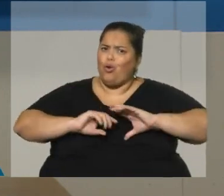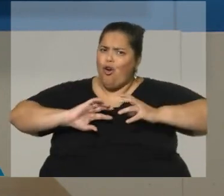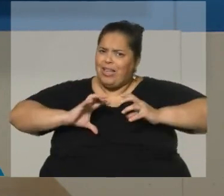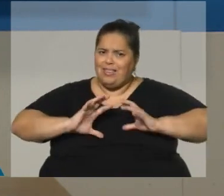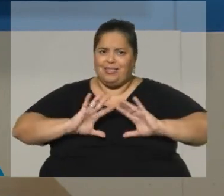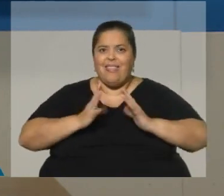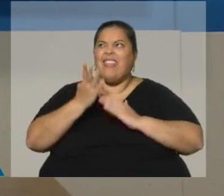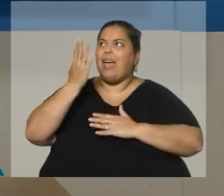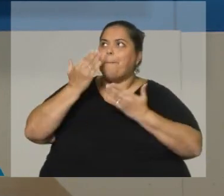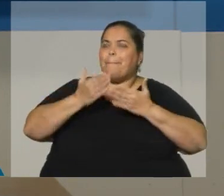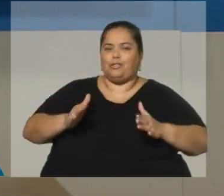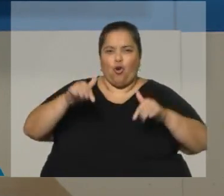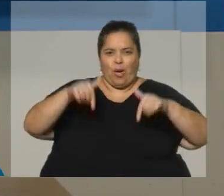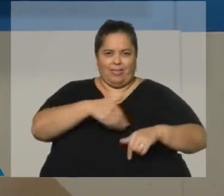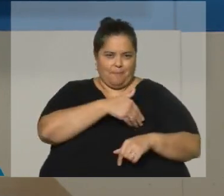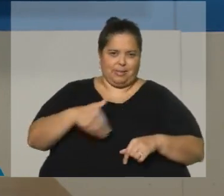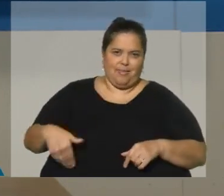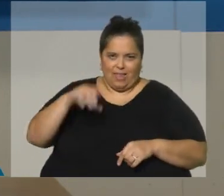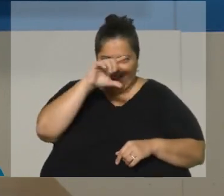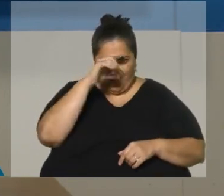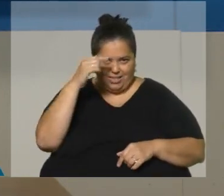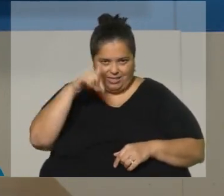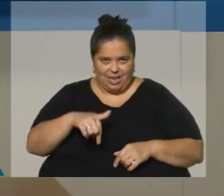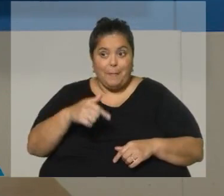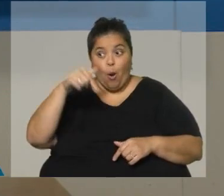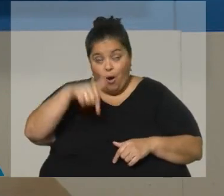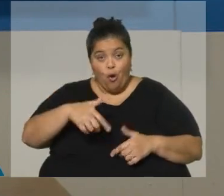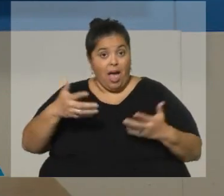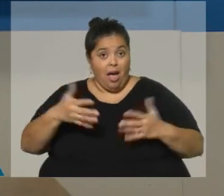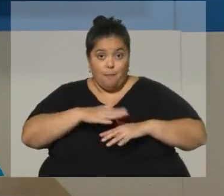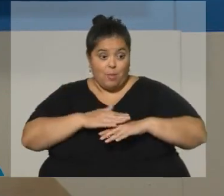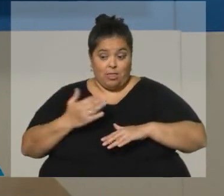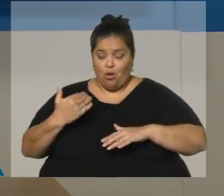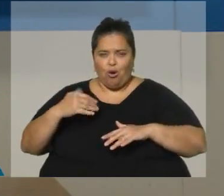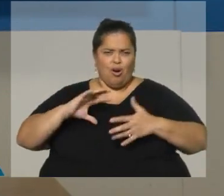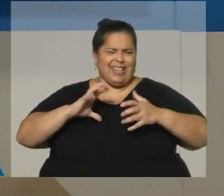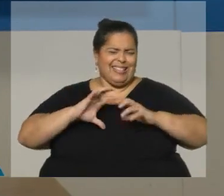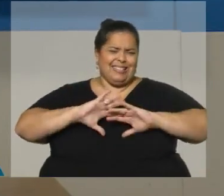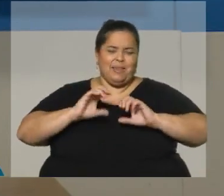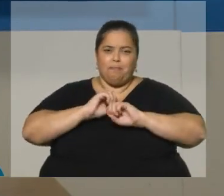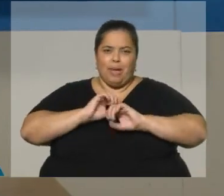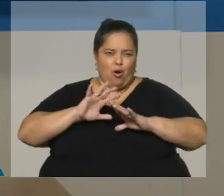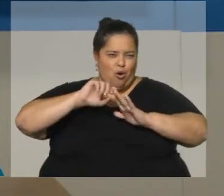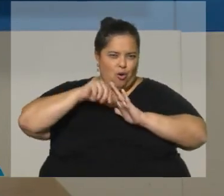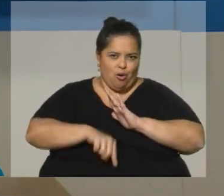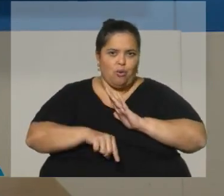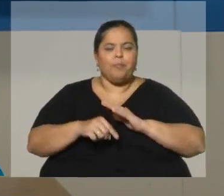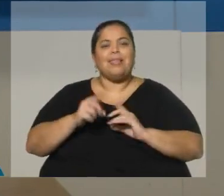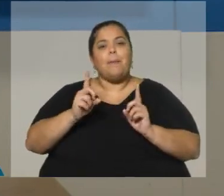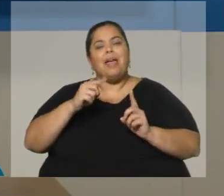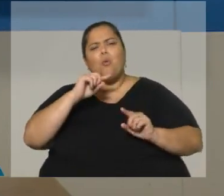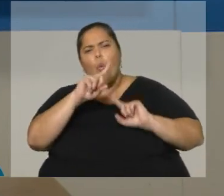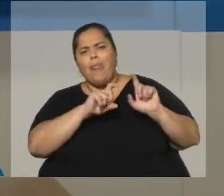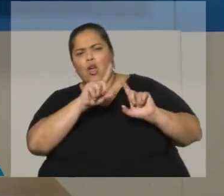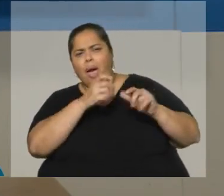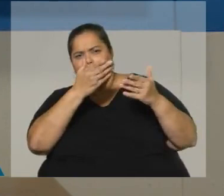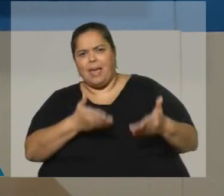de la gestión del presidente de la calle. Y tiene que ver los cuestionamientos, sobre todo, que le hizo el senador Manini,